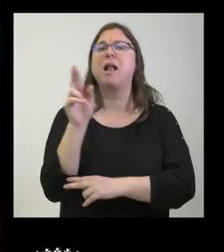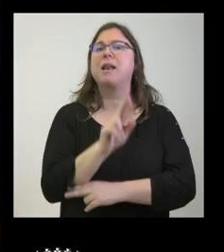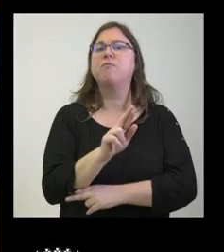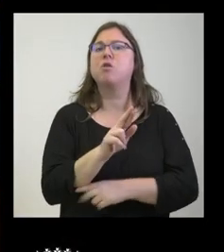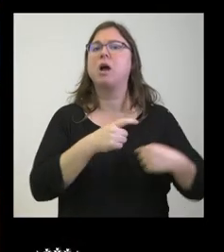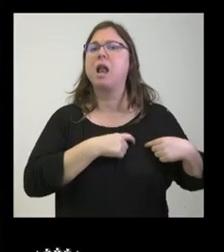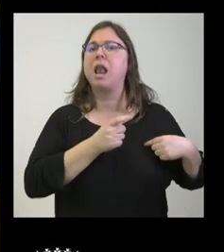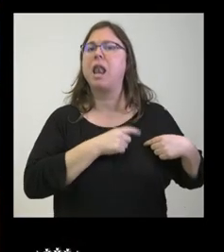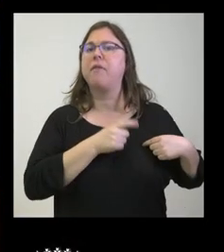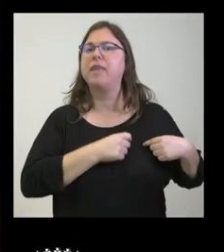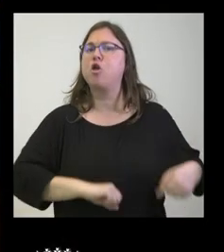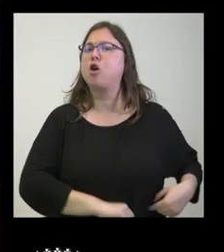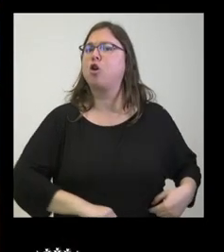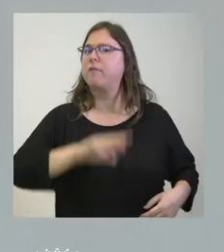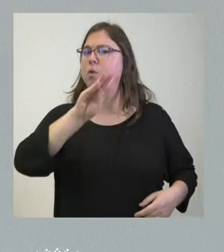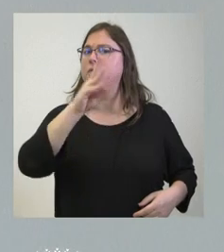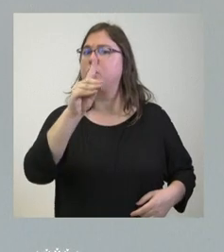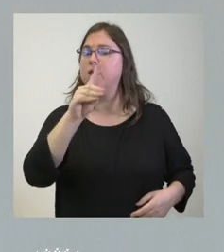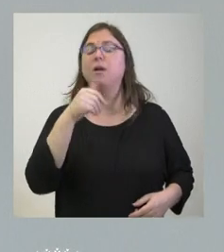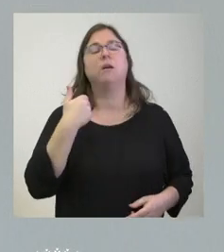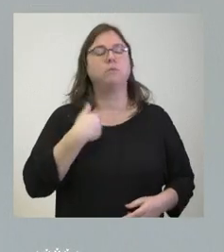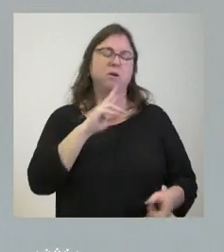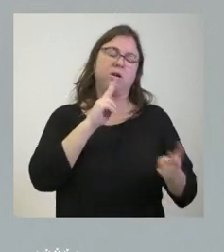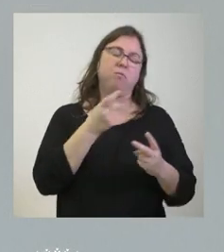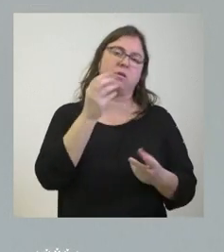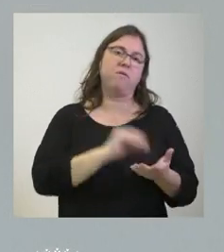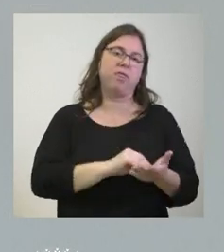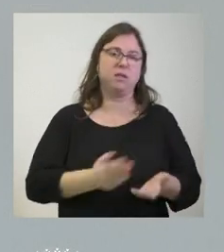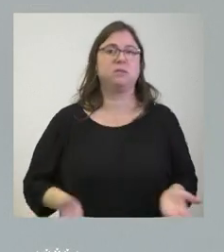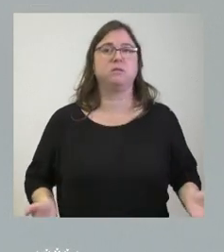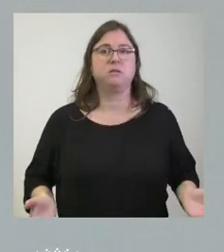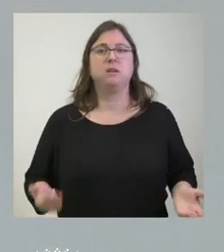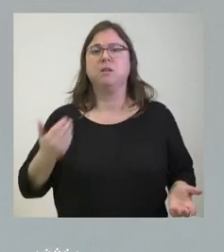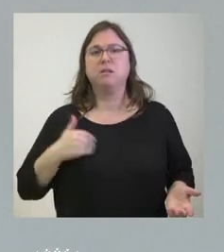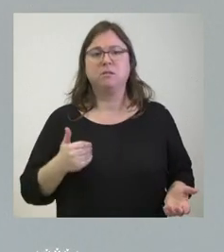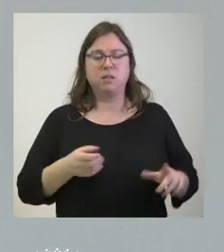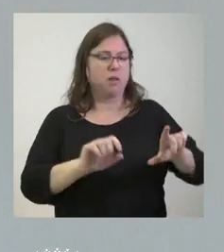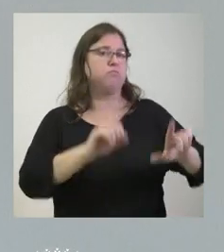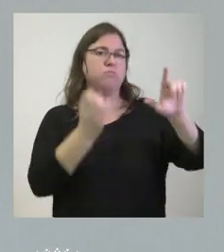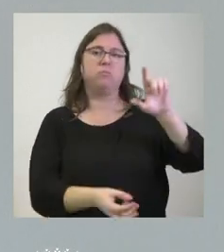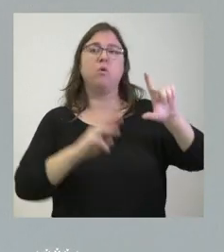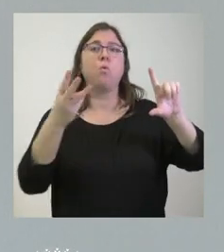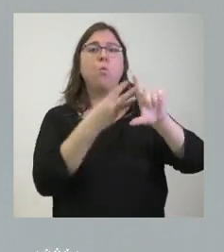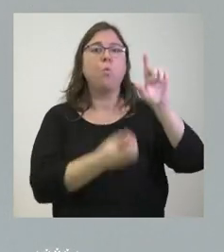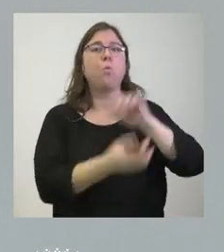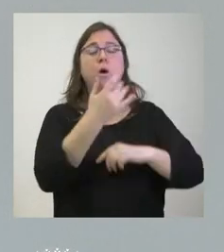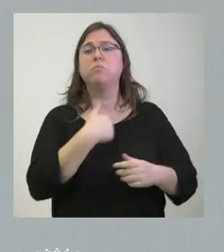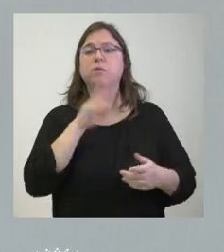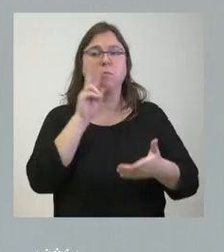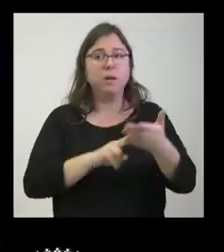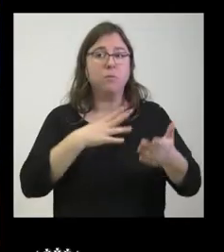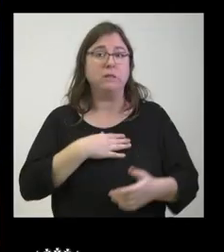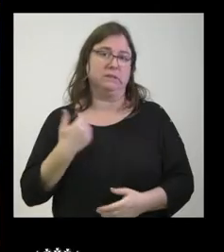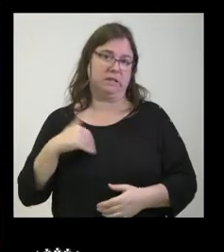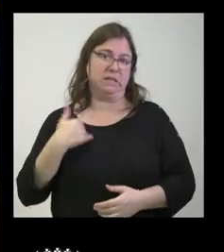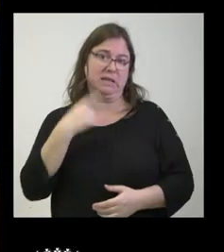fetal y en las ecografías 4D es que lo hemos contestado ya más de una vez y está todavía colgado en la página web y está a disposición ya ya